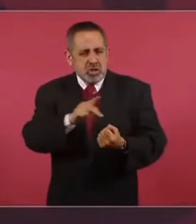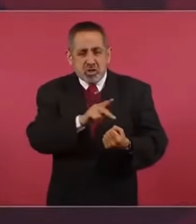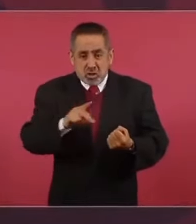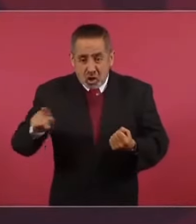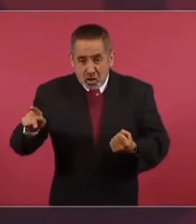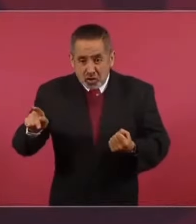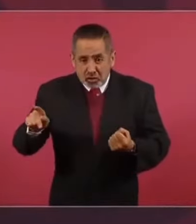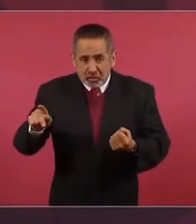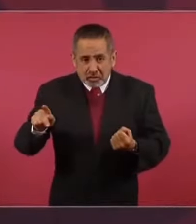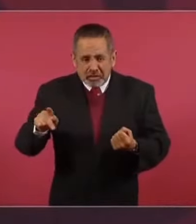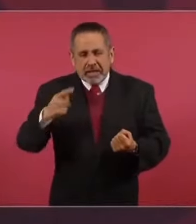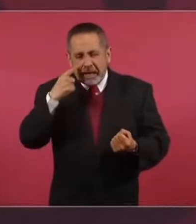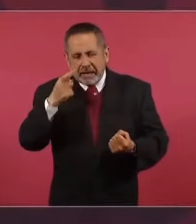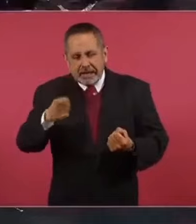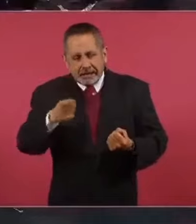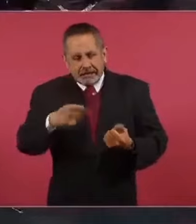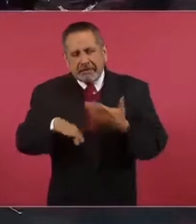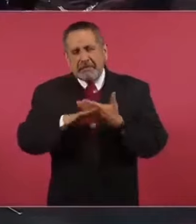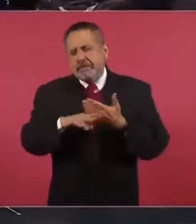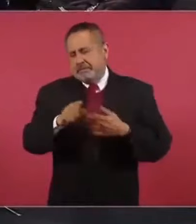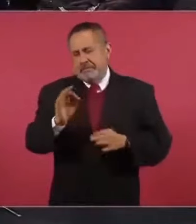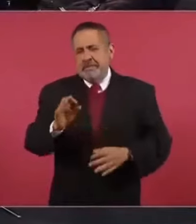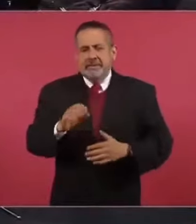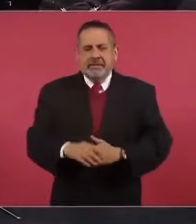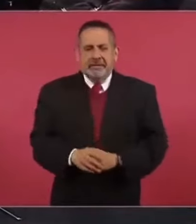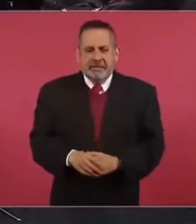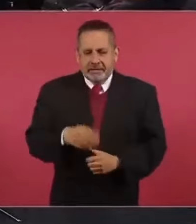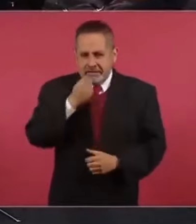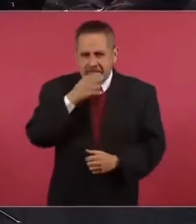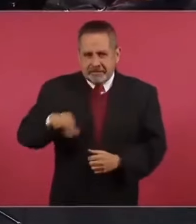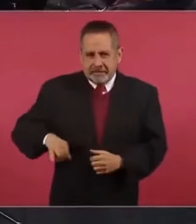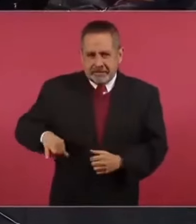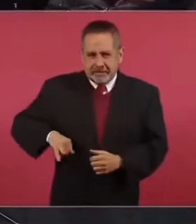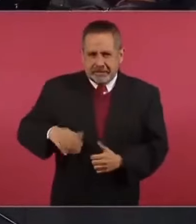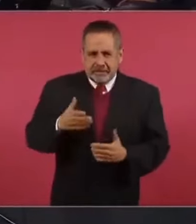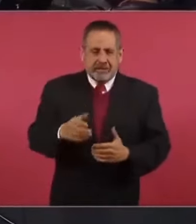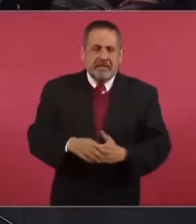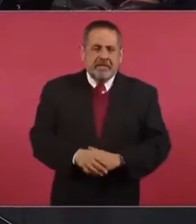a ver lo que está pasando en el país. Es interesante.